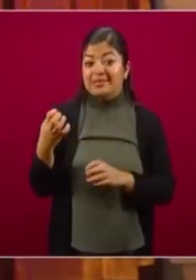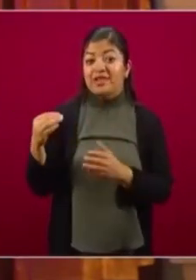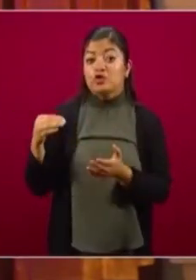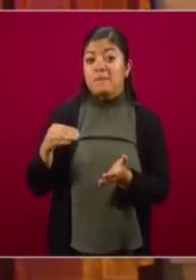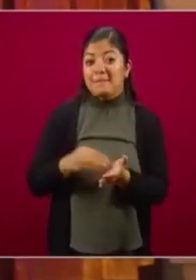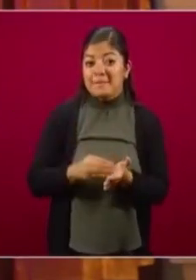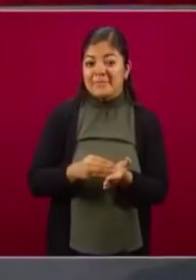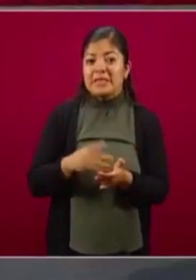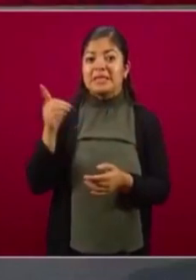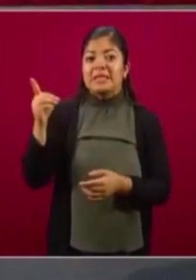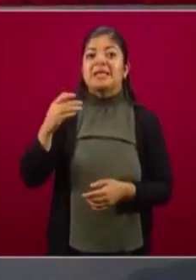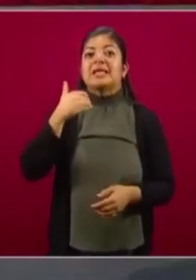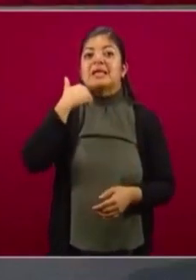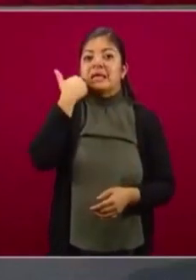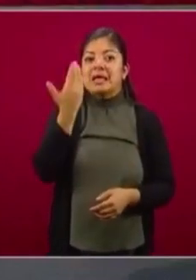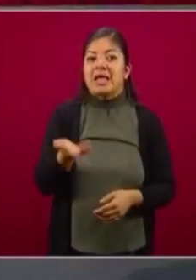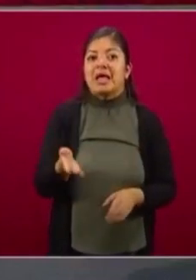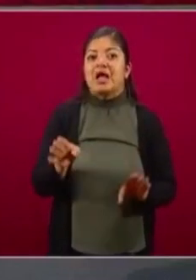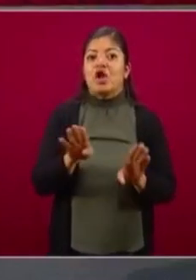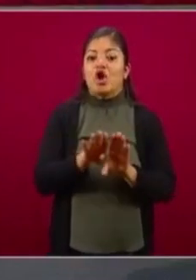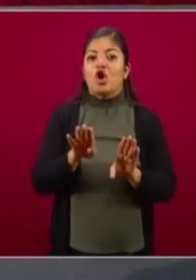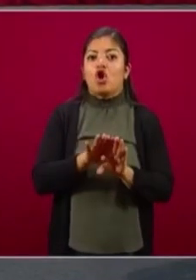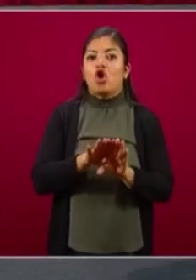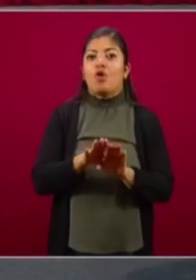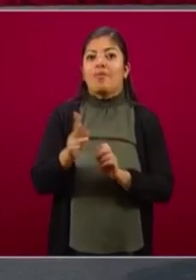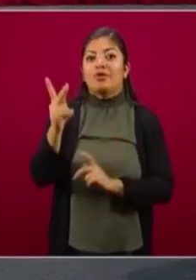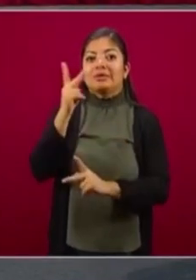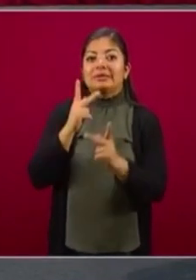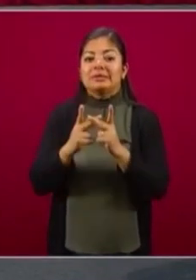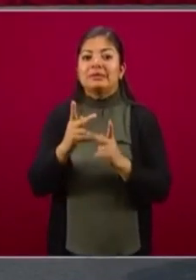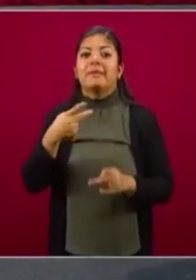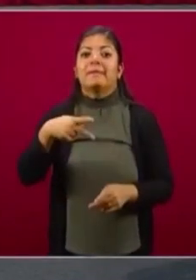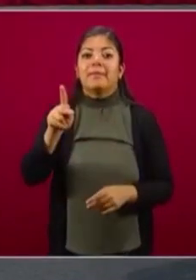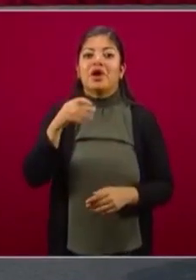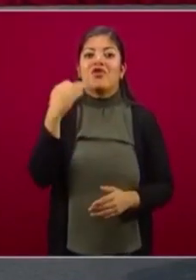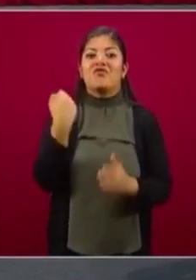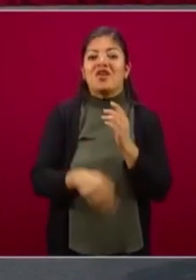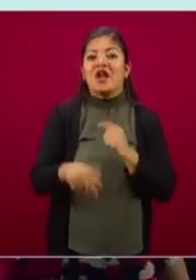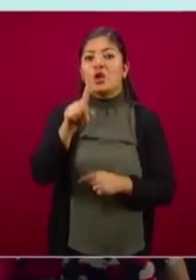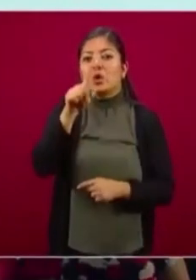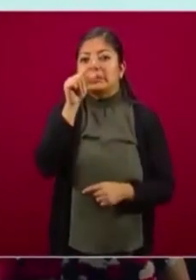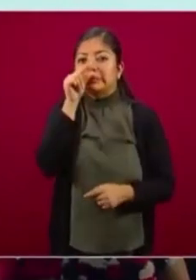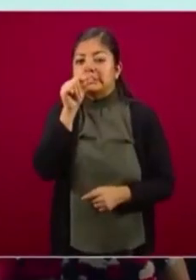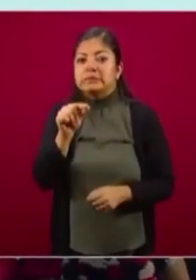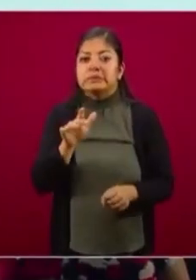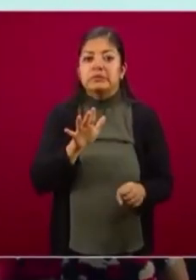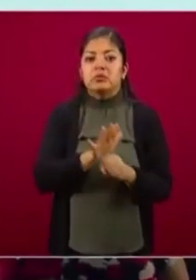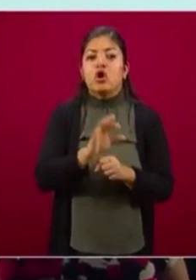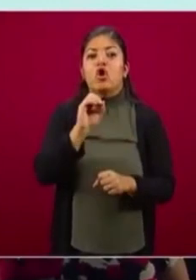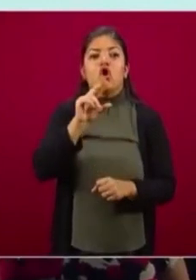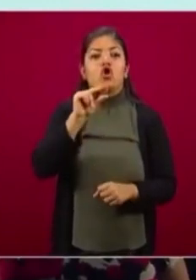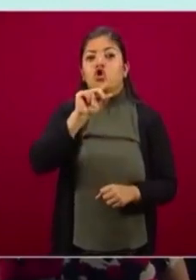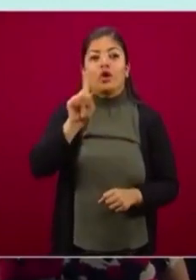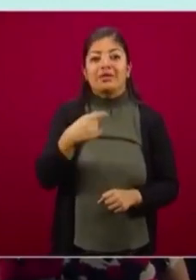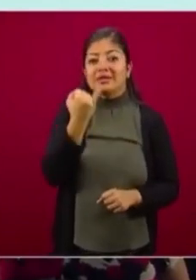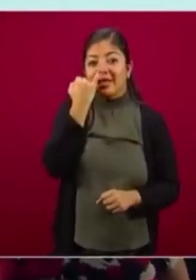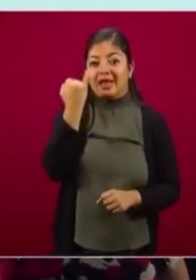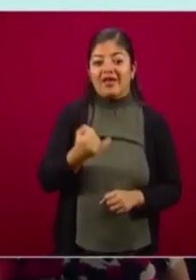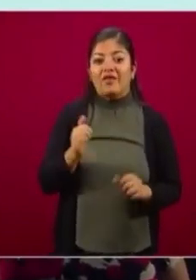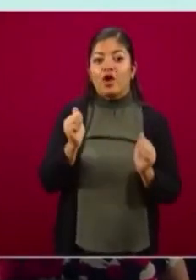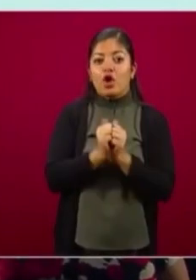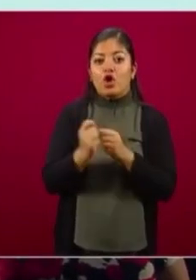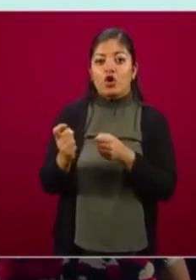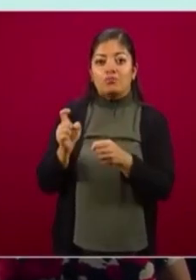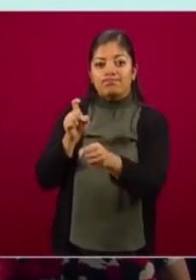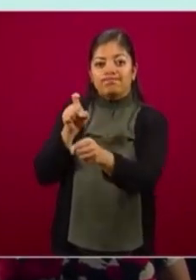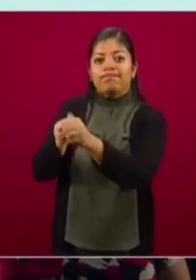intentaron obtenerlo, pero que por otro criterio, ya sea que no eran patrones registrados al Seguro Social o